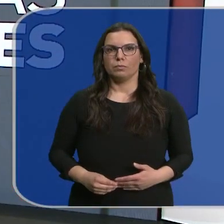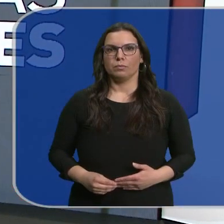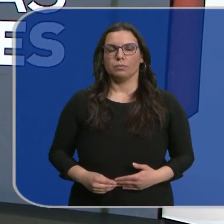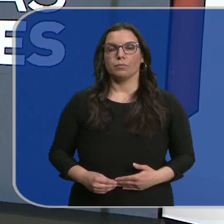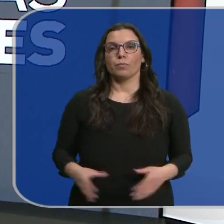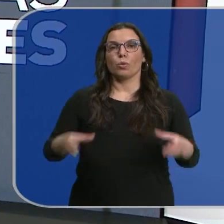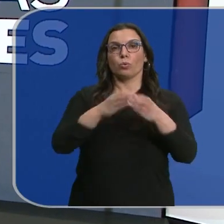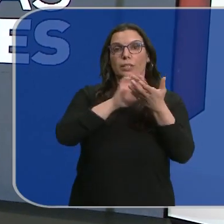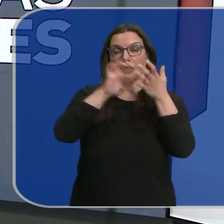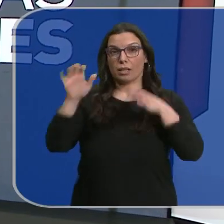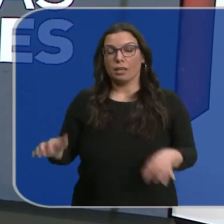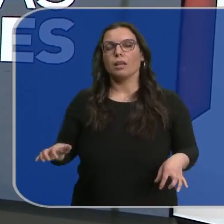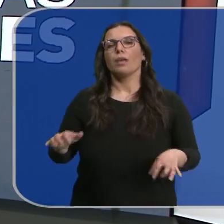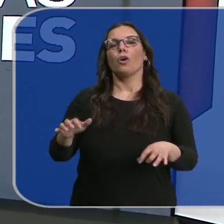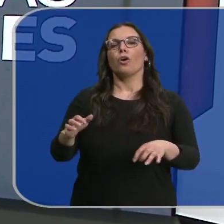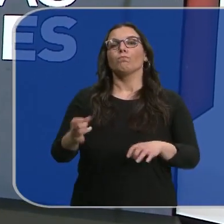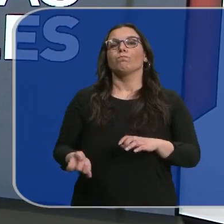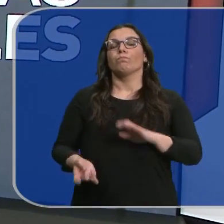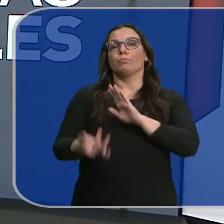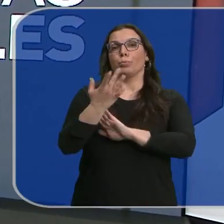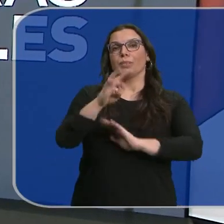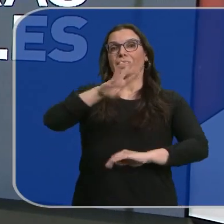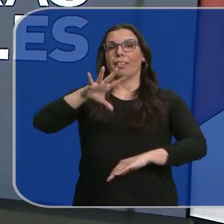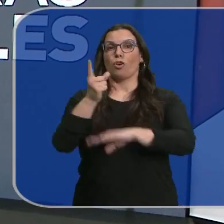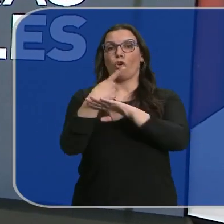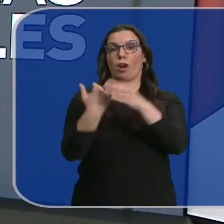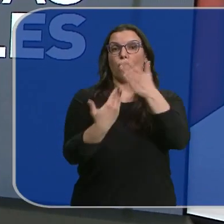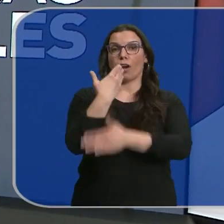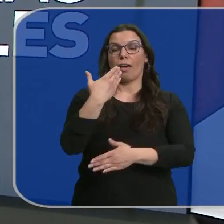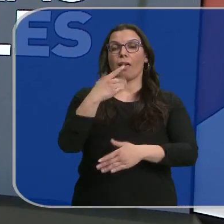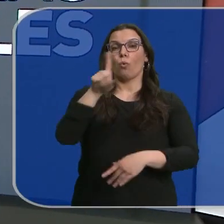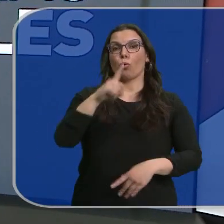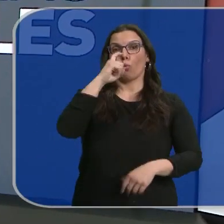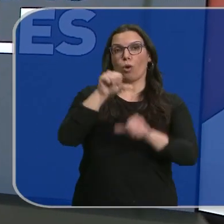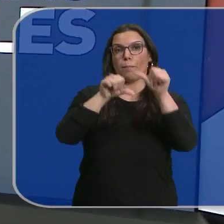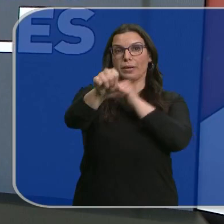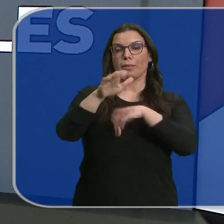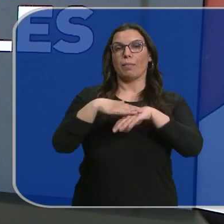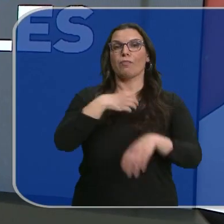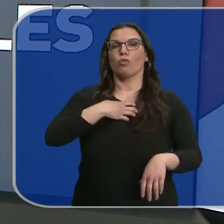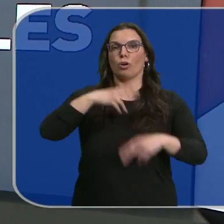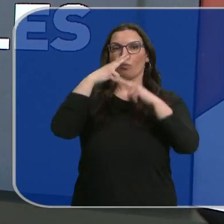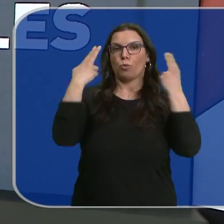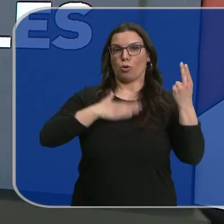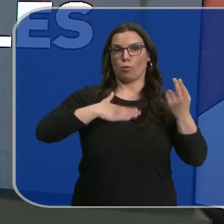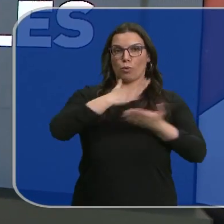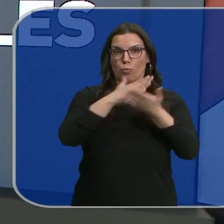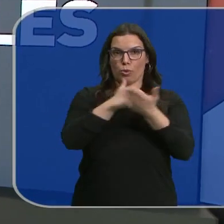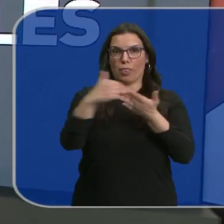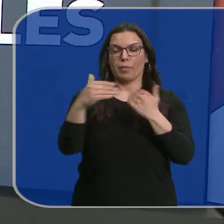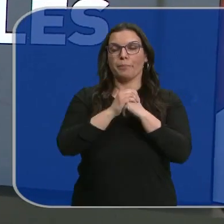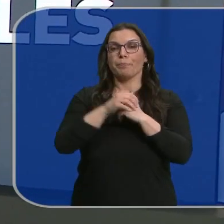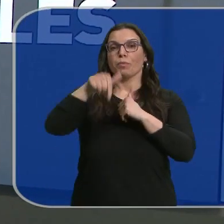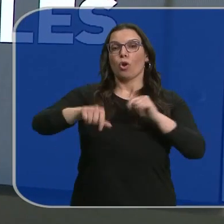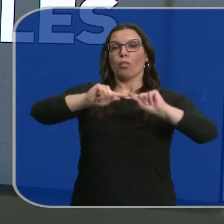La Junta de Castilla y León implantará la jornada de 35 horas en la comunidad a partir del 1 de junio a los empleados públicos de la administración.